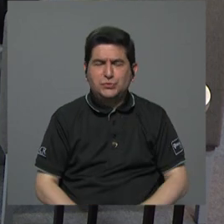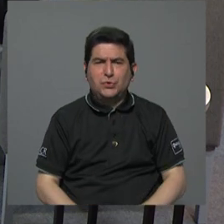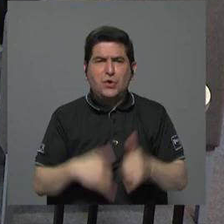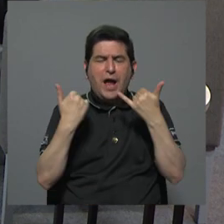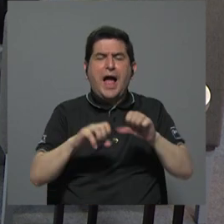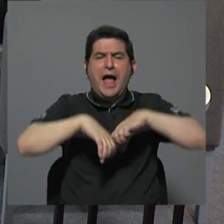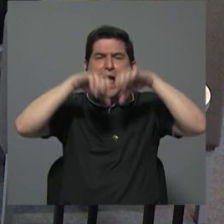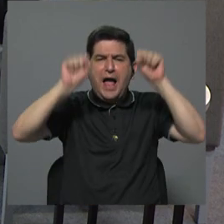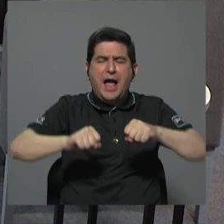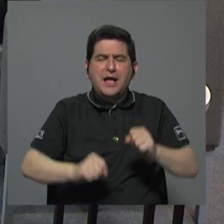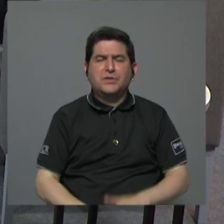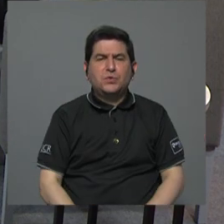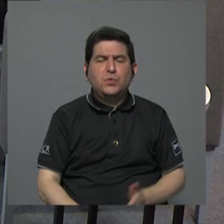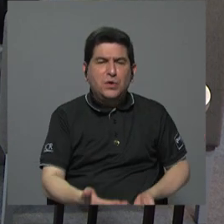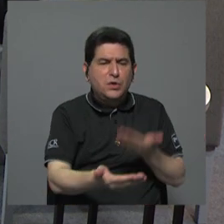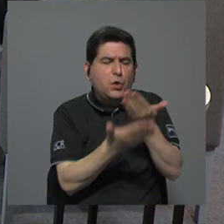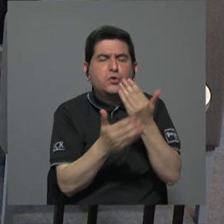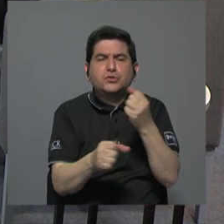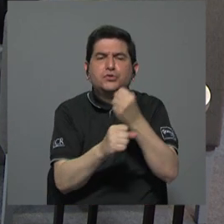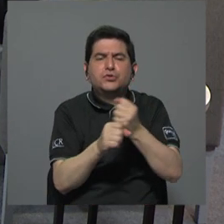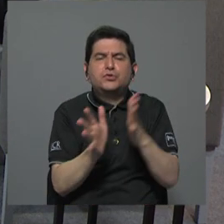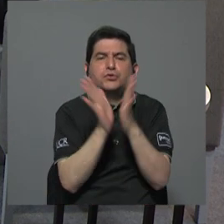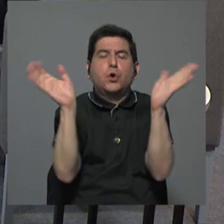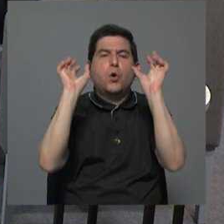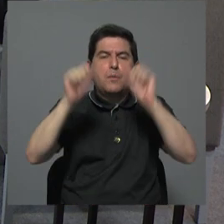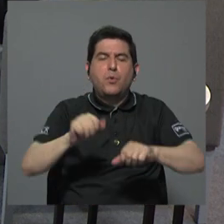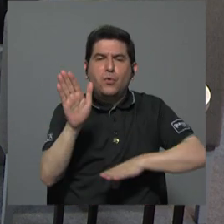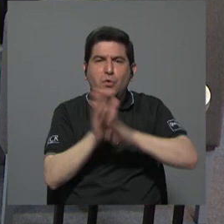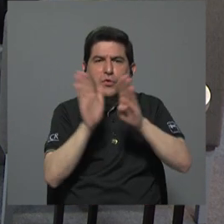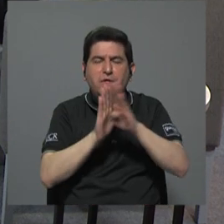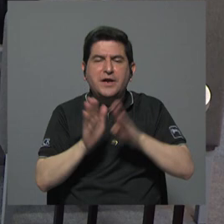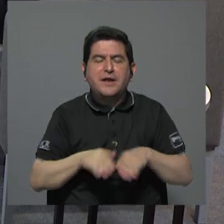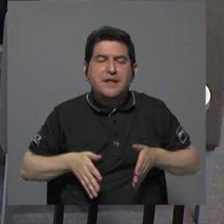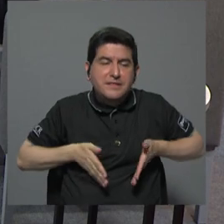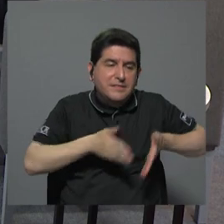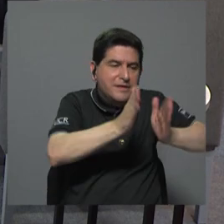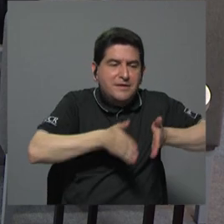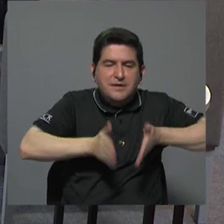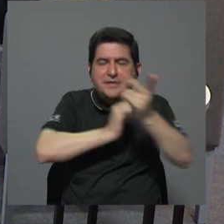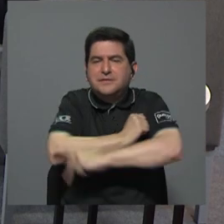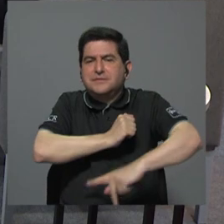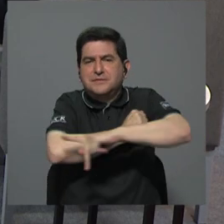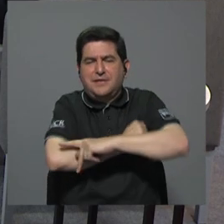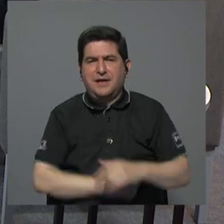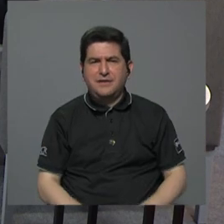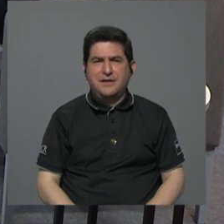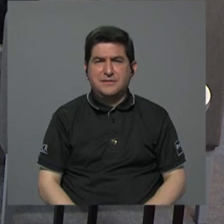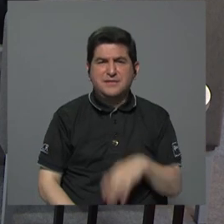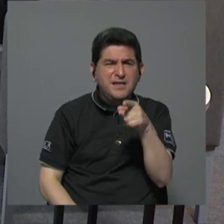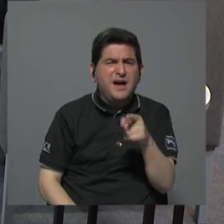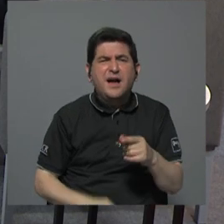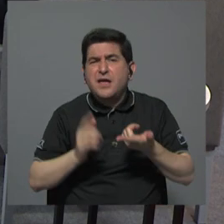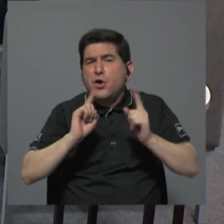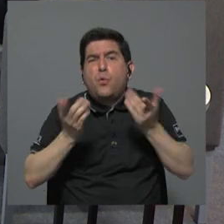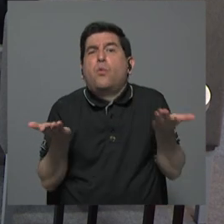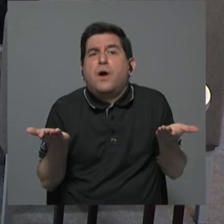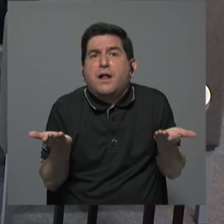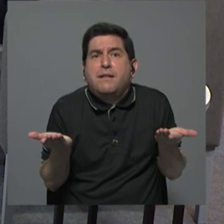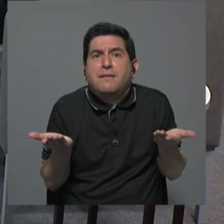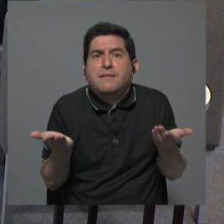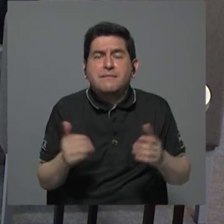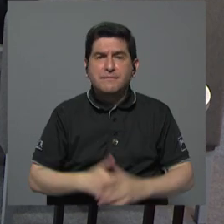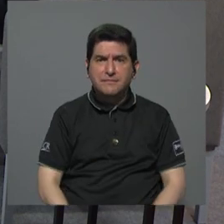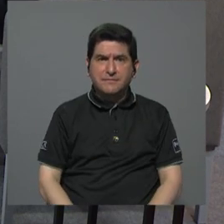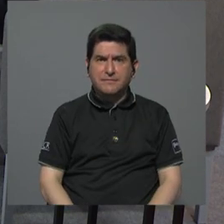actual sistema de concesión de obra pública para lograr el desarrollo de la red vial en nuestro país ¿cuál sería? les preguntan